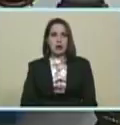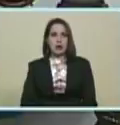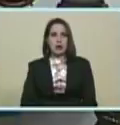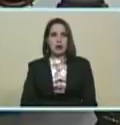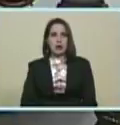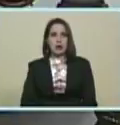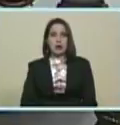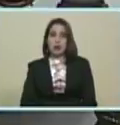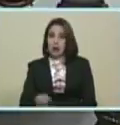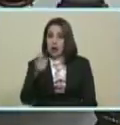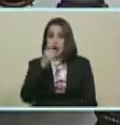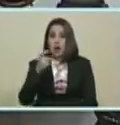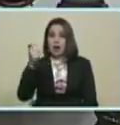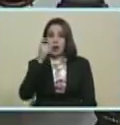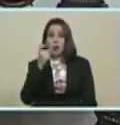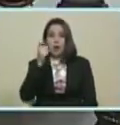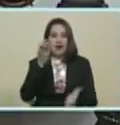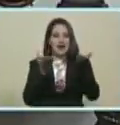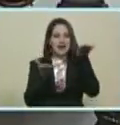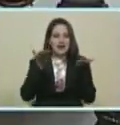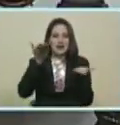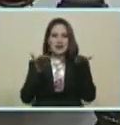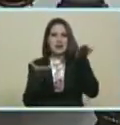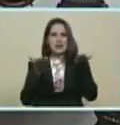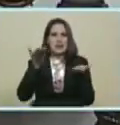Entonces tenemos que buscar Un punto intermedio